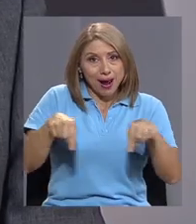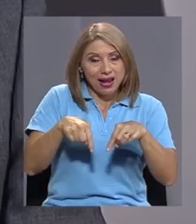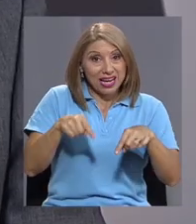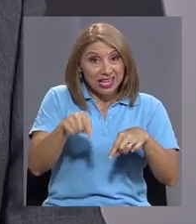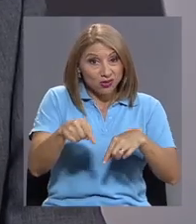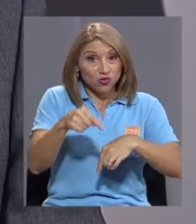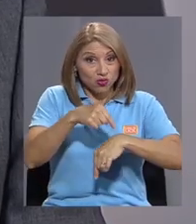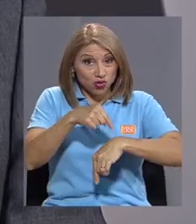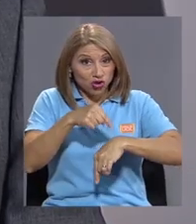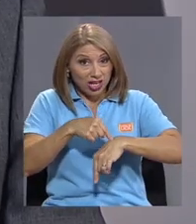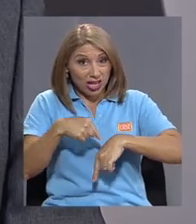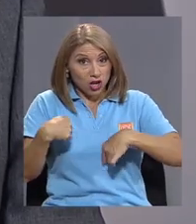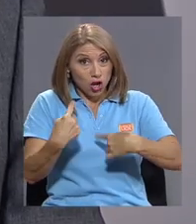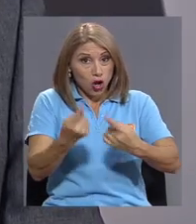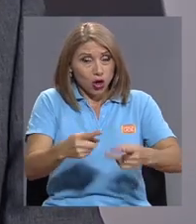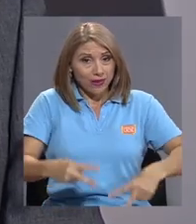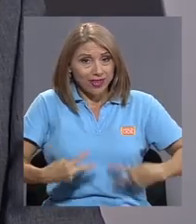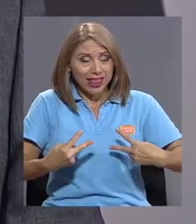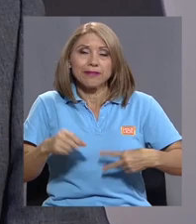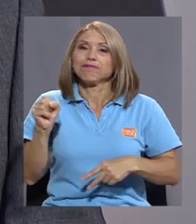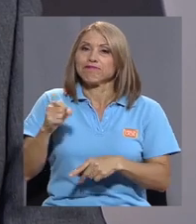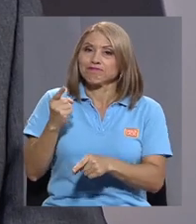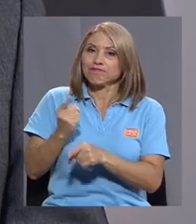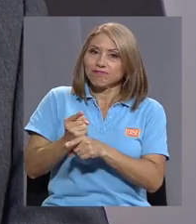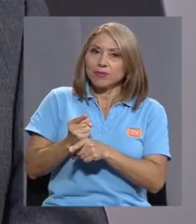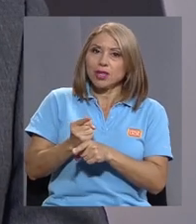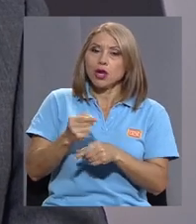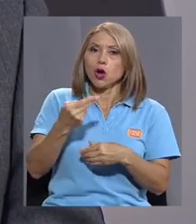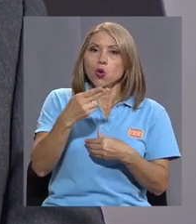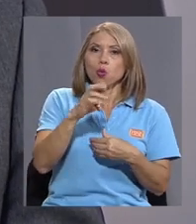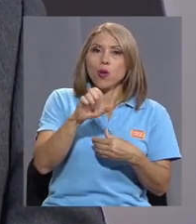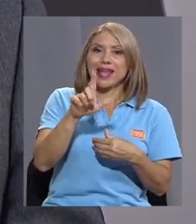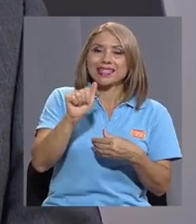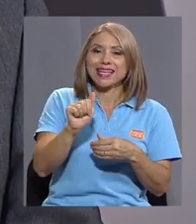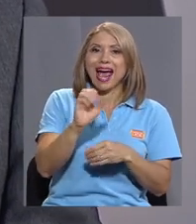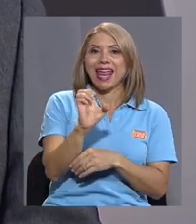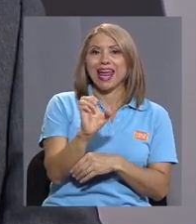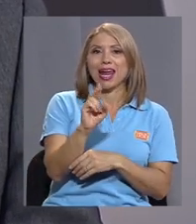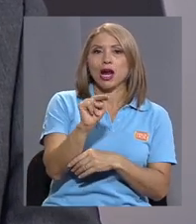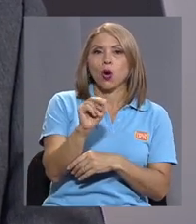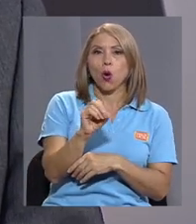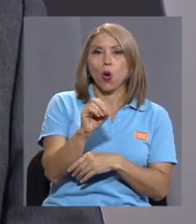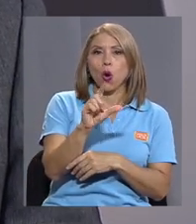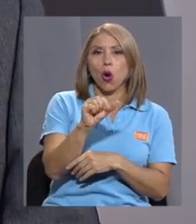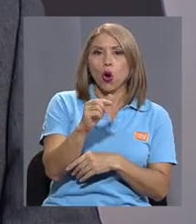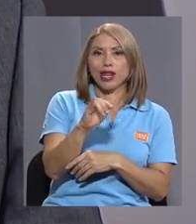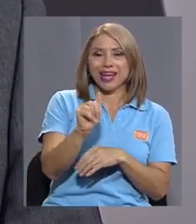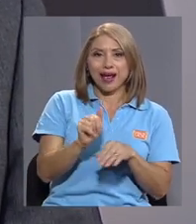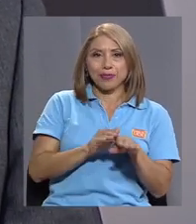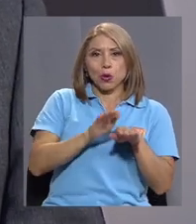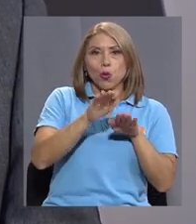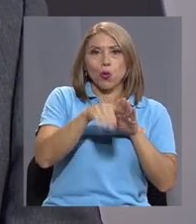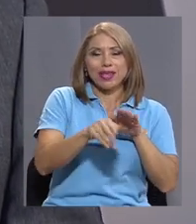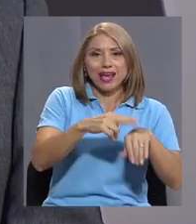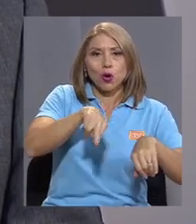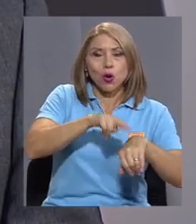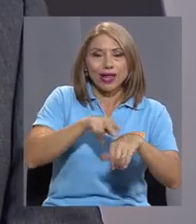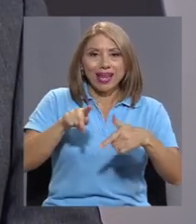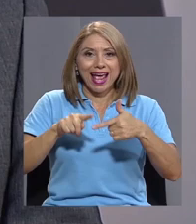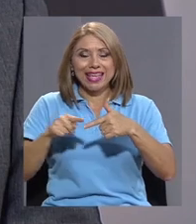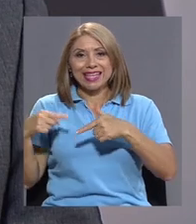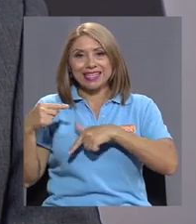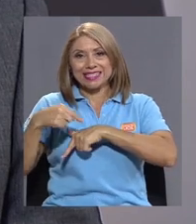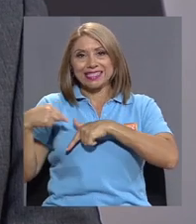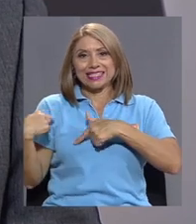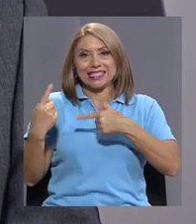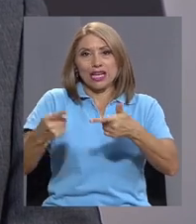importante comprender que la huella ecológica huella ecológica y ciclo de vida, bueno, va muy de la mano en ese sentido. La huella